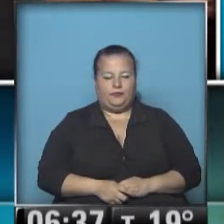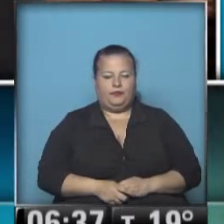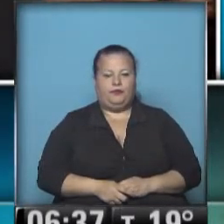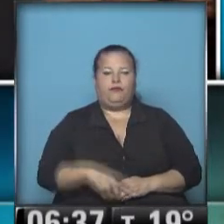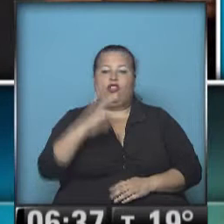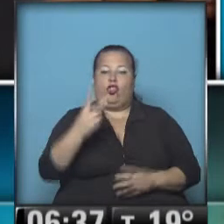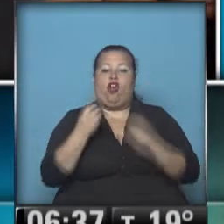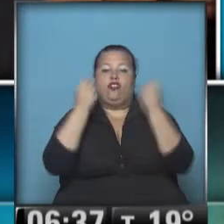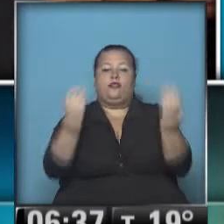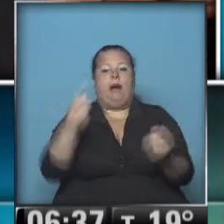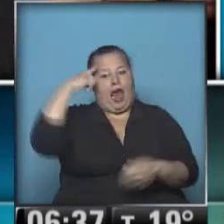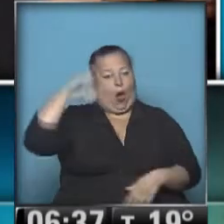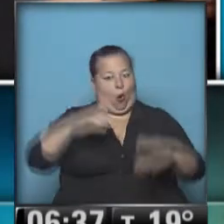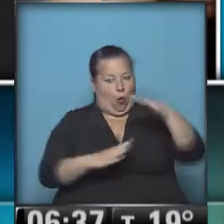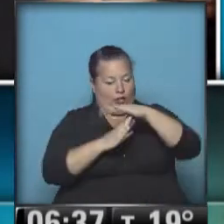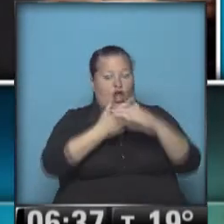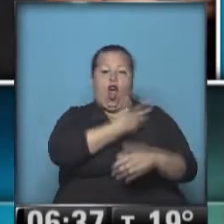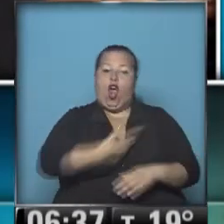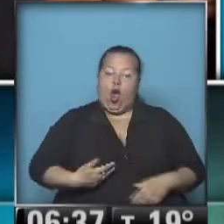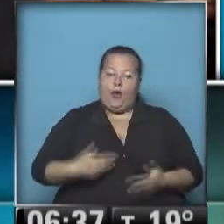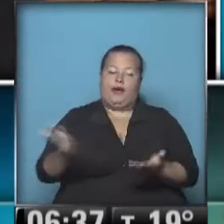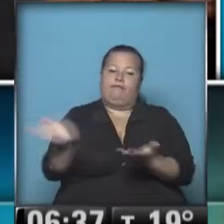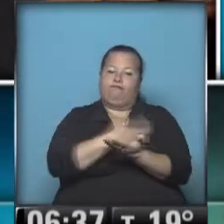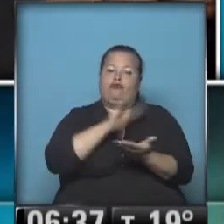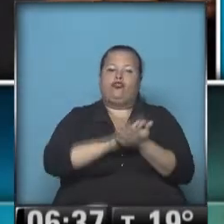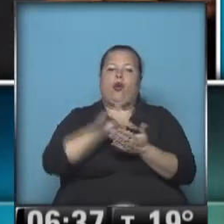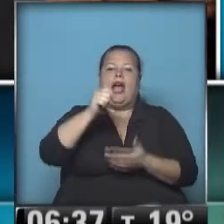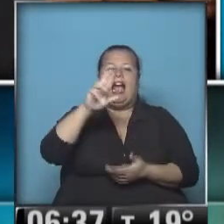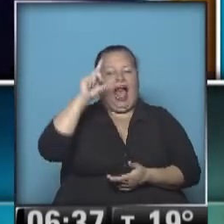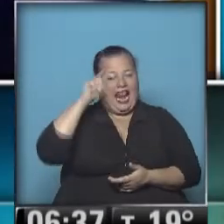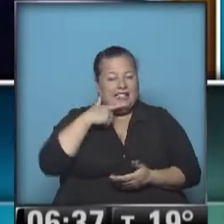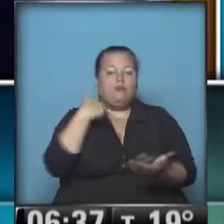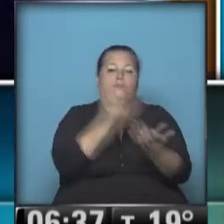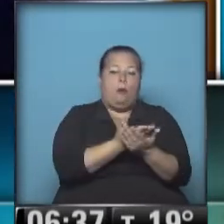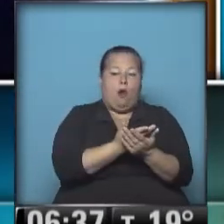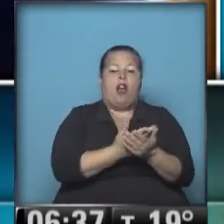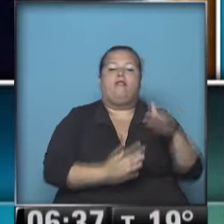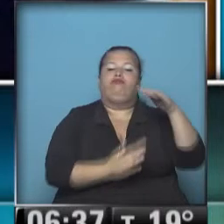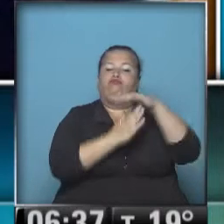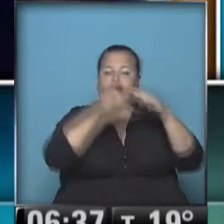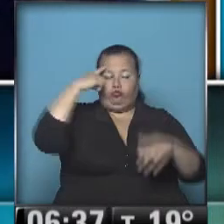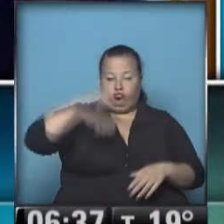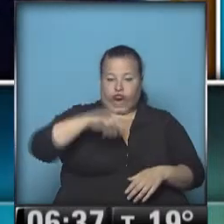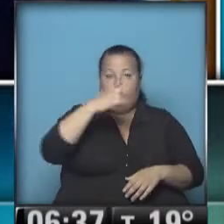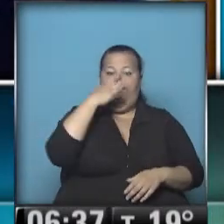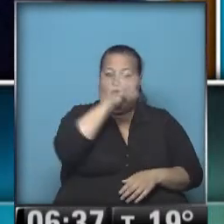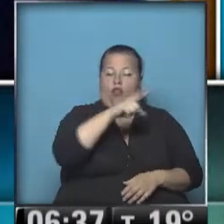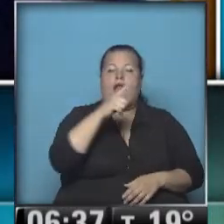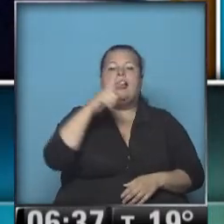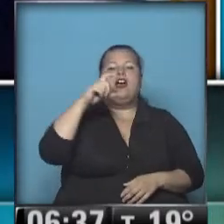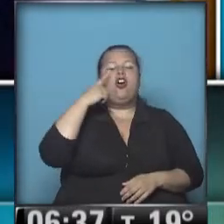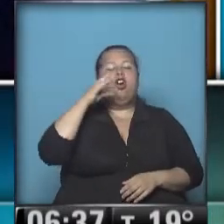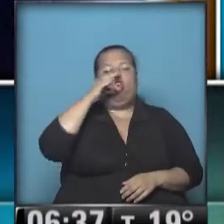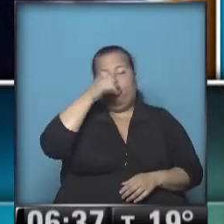Dos candidatos para la Corte. El gobierno retiró el pliego de Roberto Carles y propuso al titular del Tribunal Superior de Córdoba, Domingo